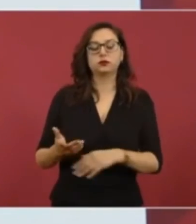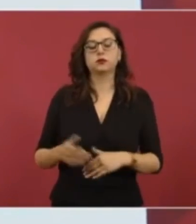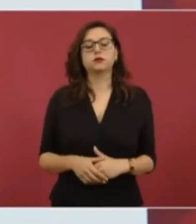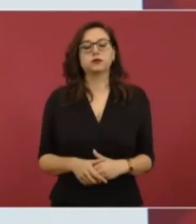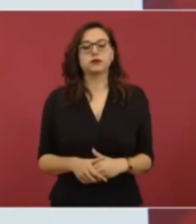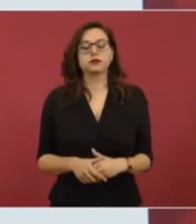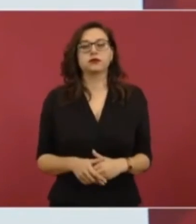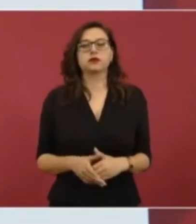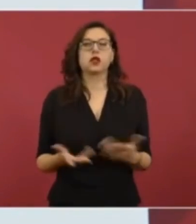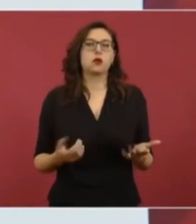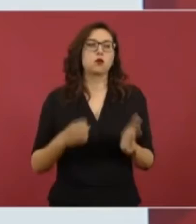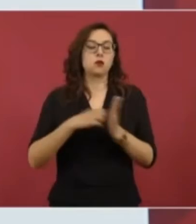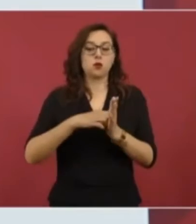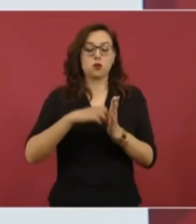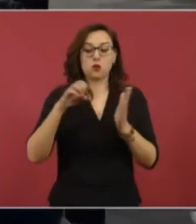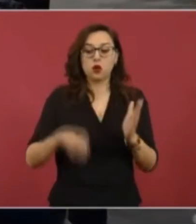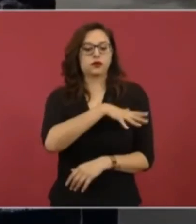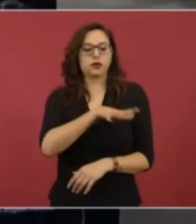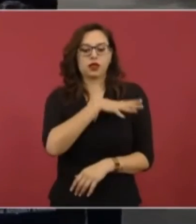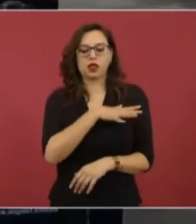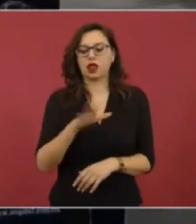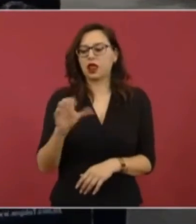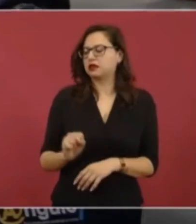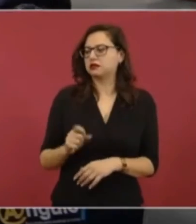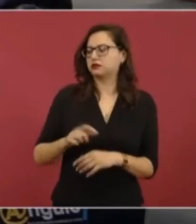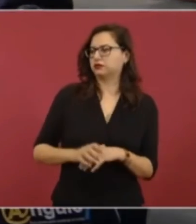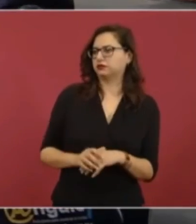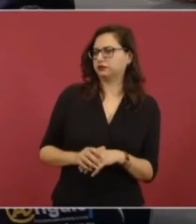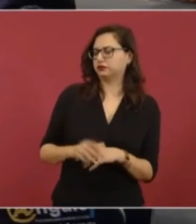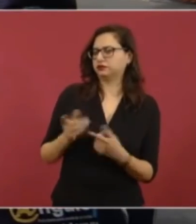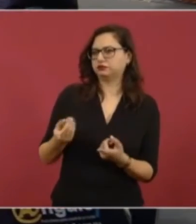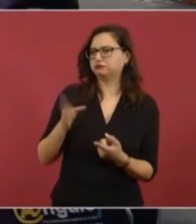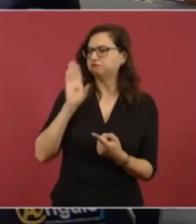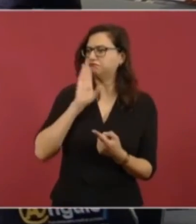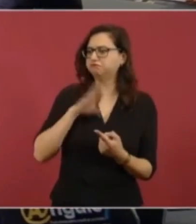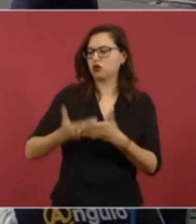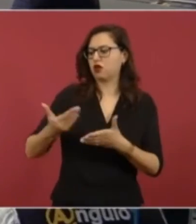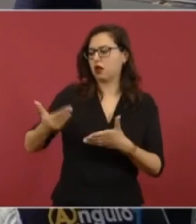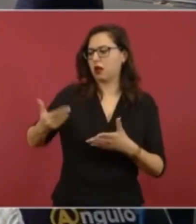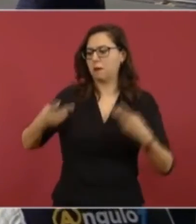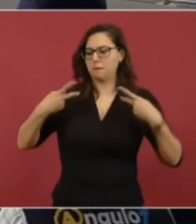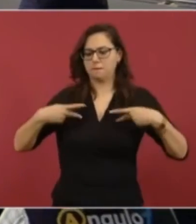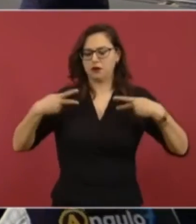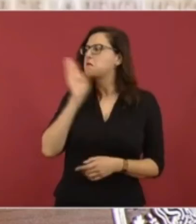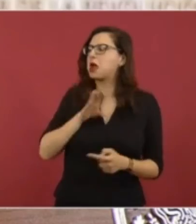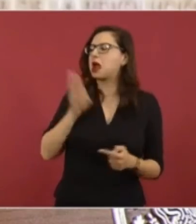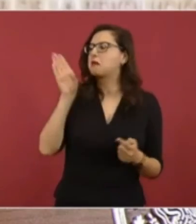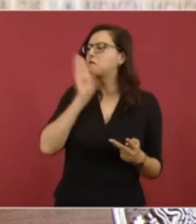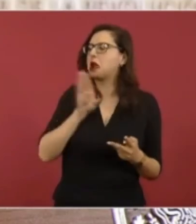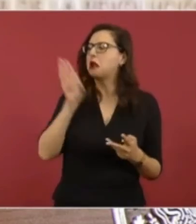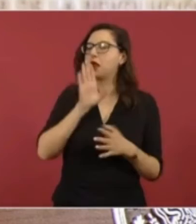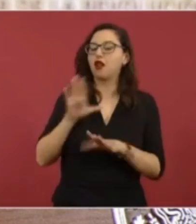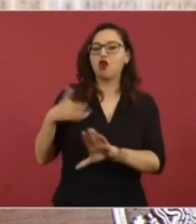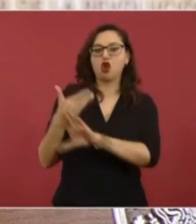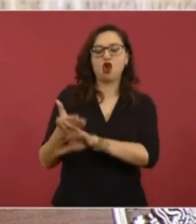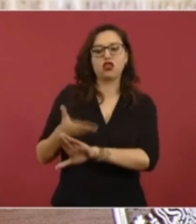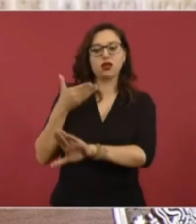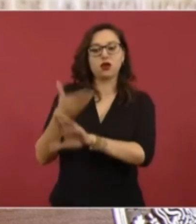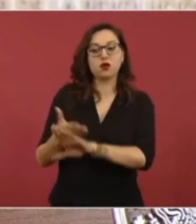cuestiona al general Cárdenas, desde luego a todos los dirigentes populares. Pero